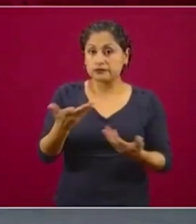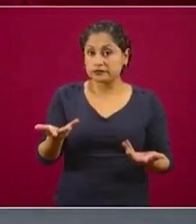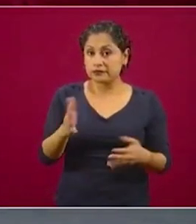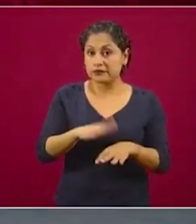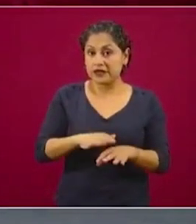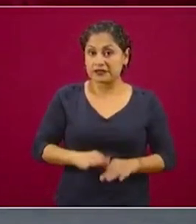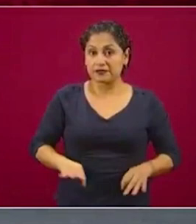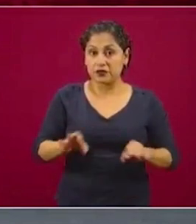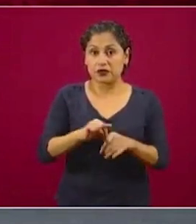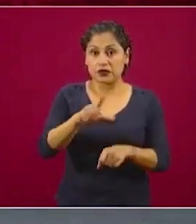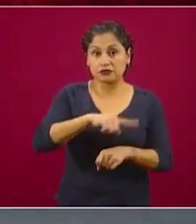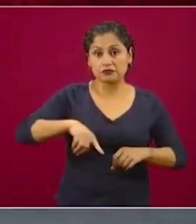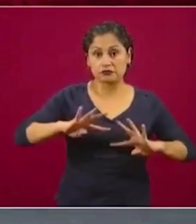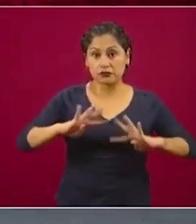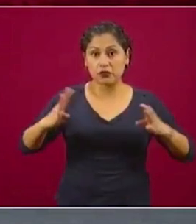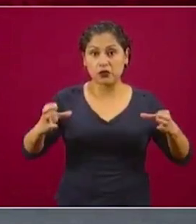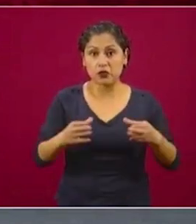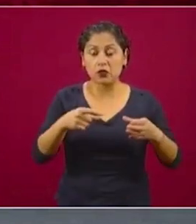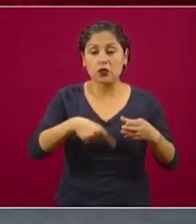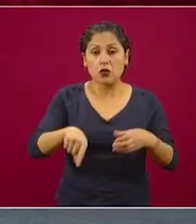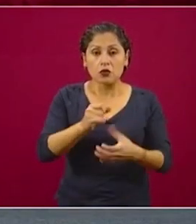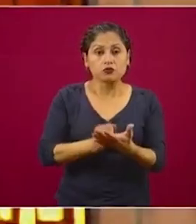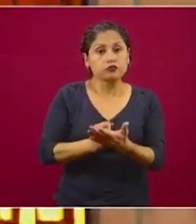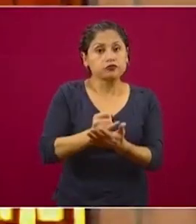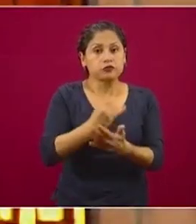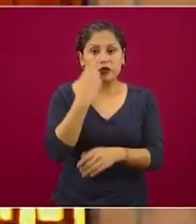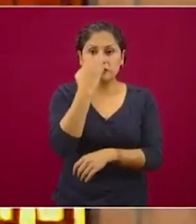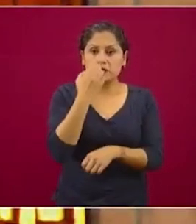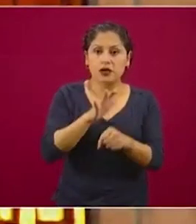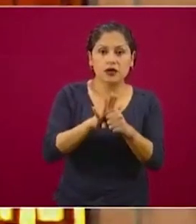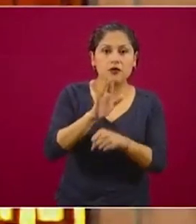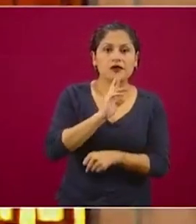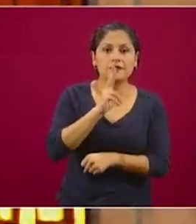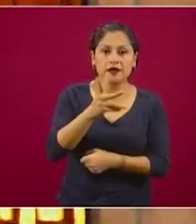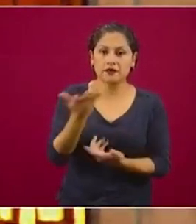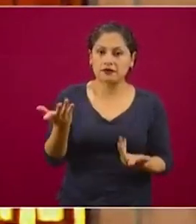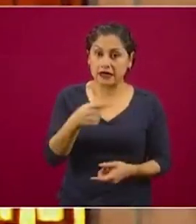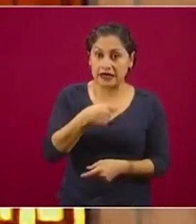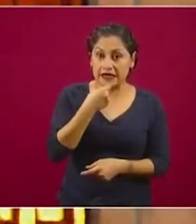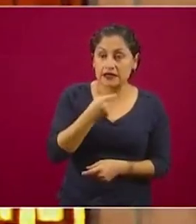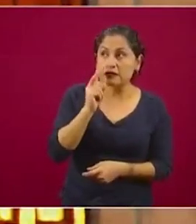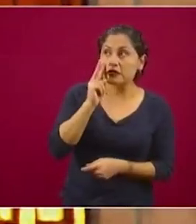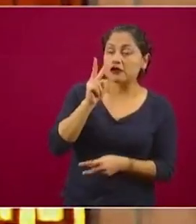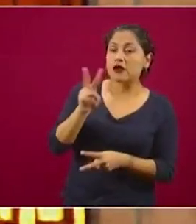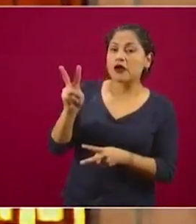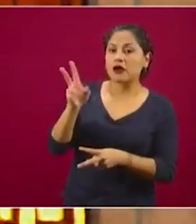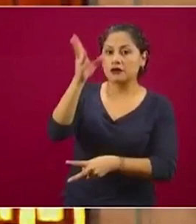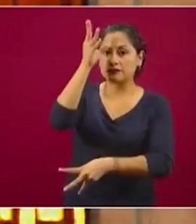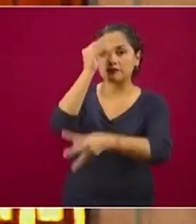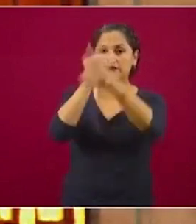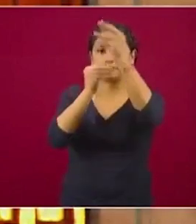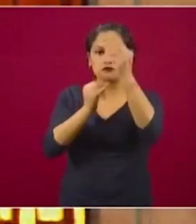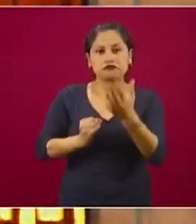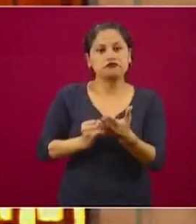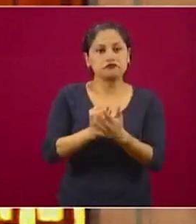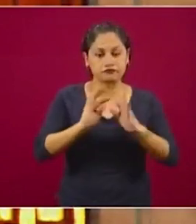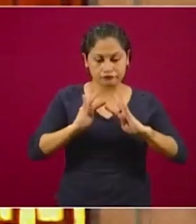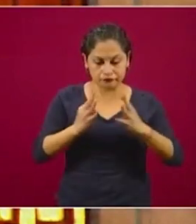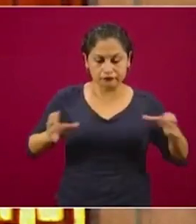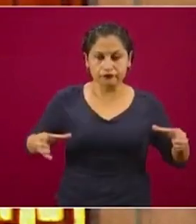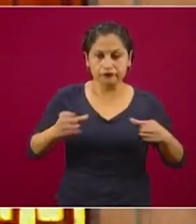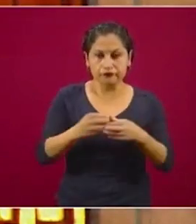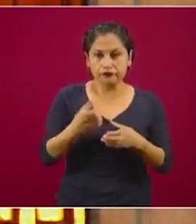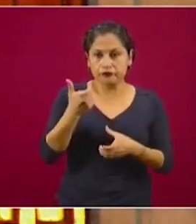entre todos lo que se ha de hacer y eso lo están aprendiendo los niños, a decidir en comunidad y administrar el presupuesto